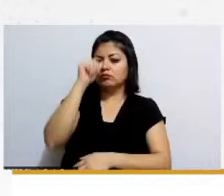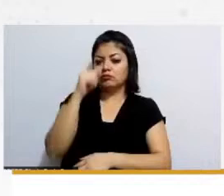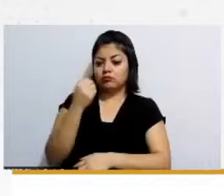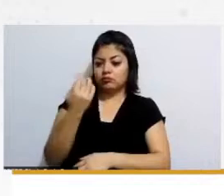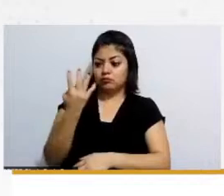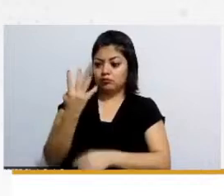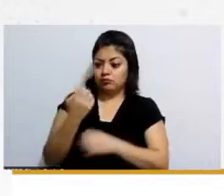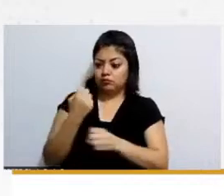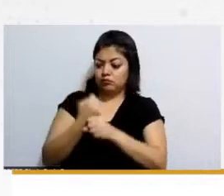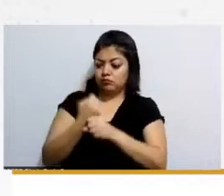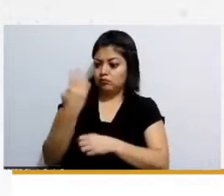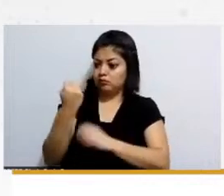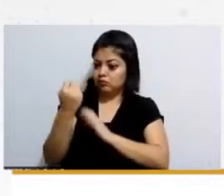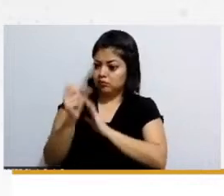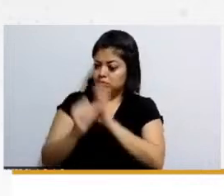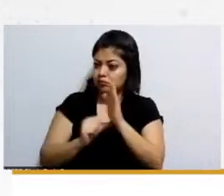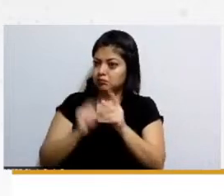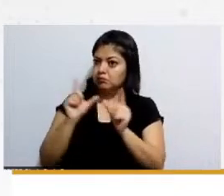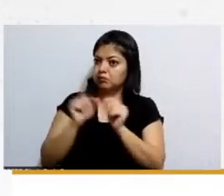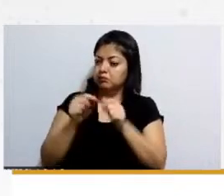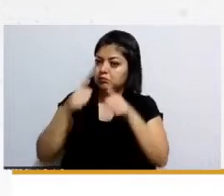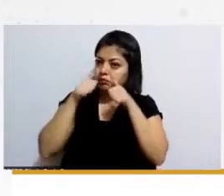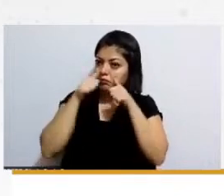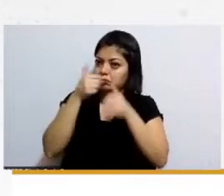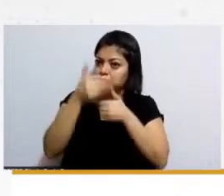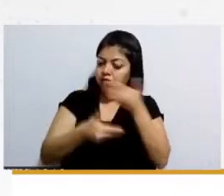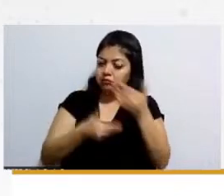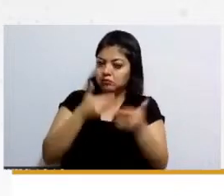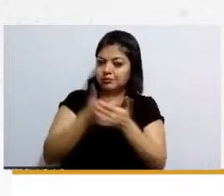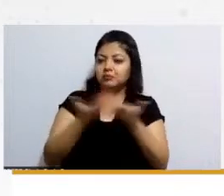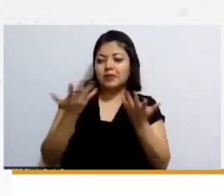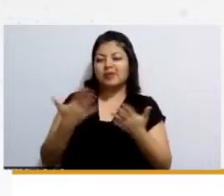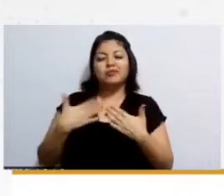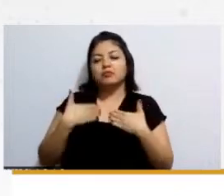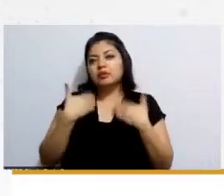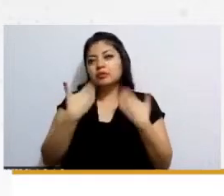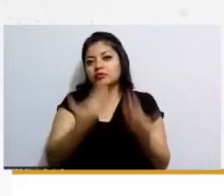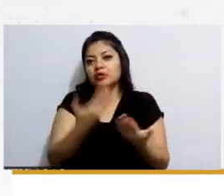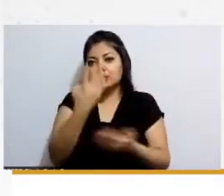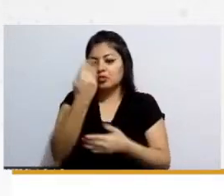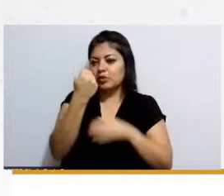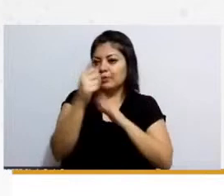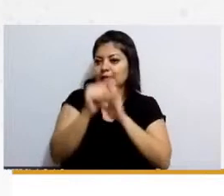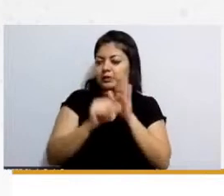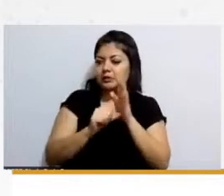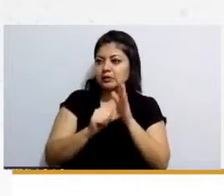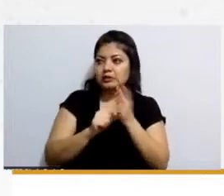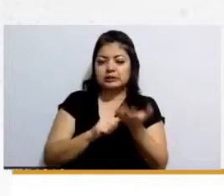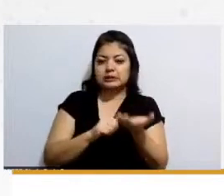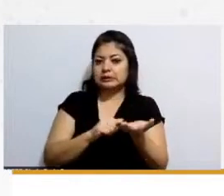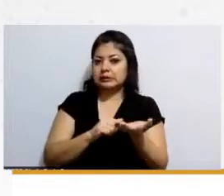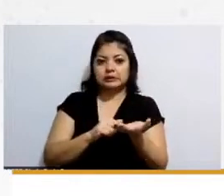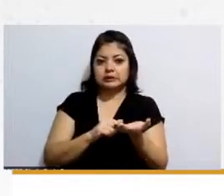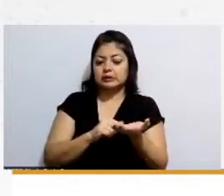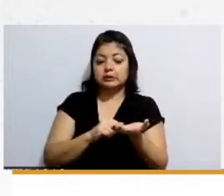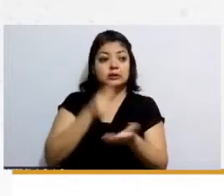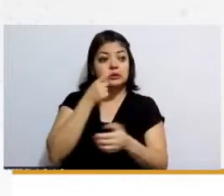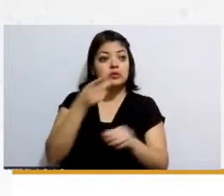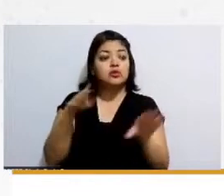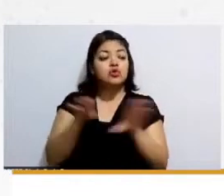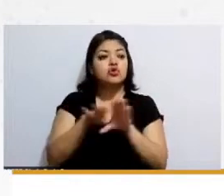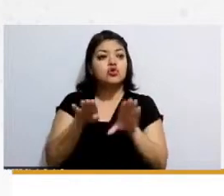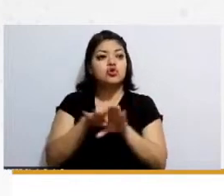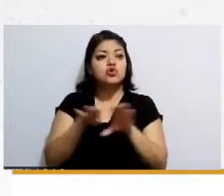nueve meses que le están otorgando bueno nueve meses que le están otorgando además porque dice es que cómo lo haces